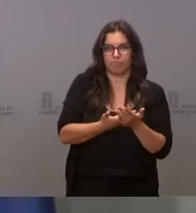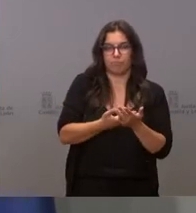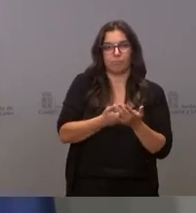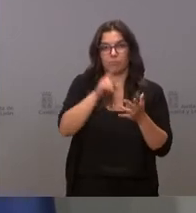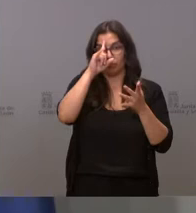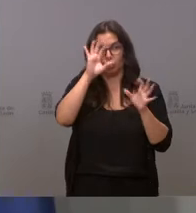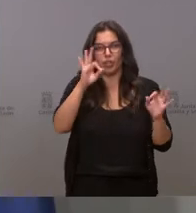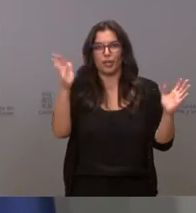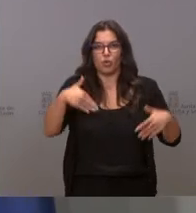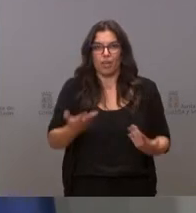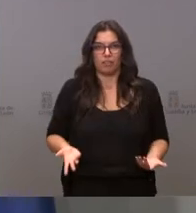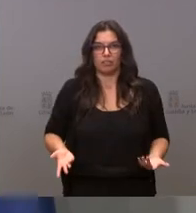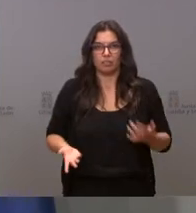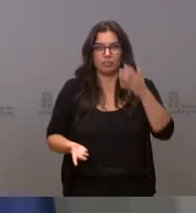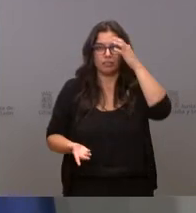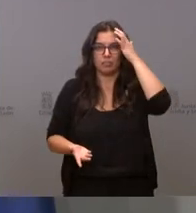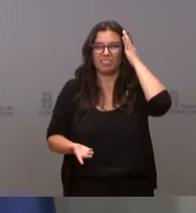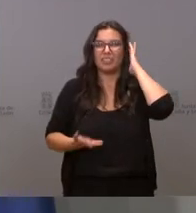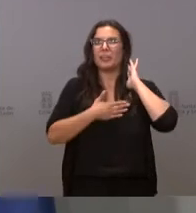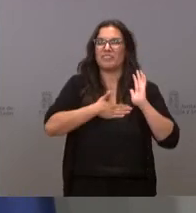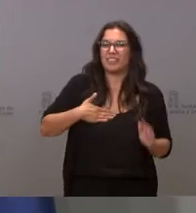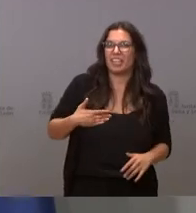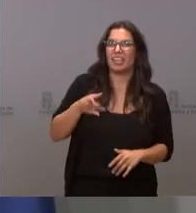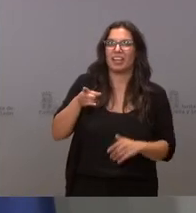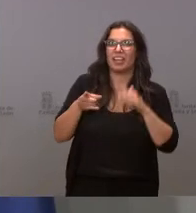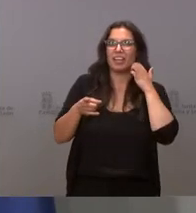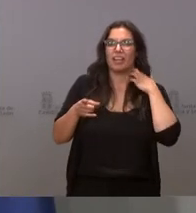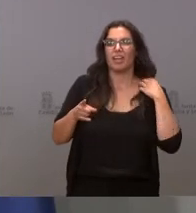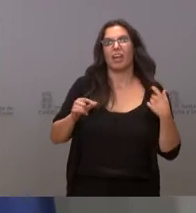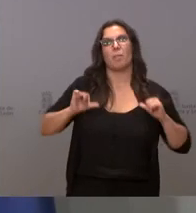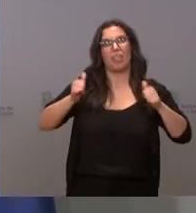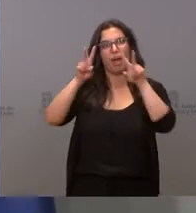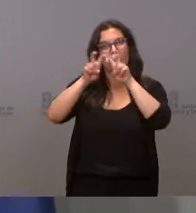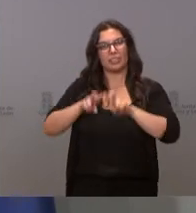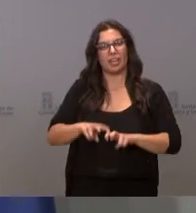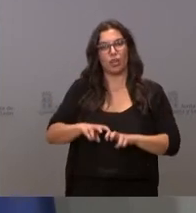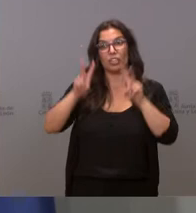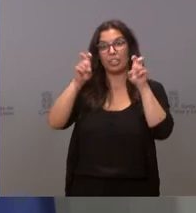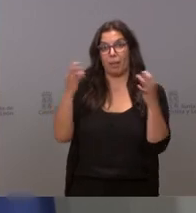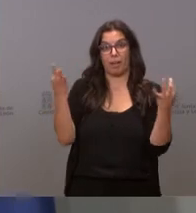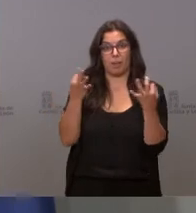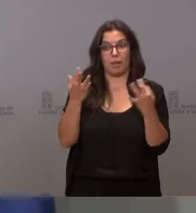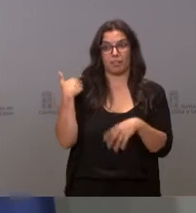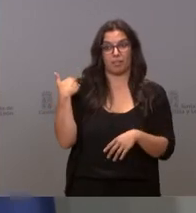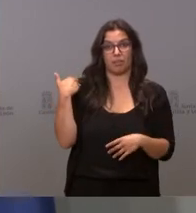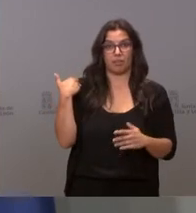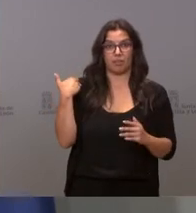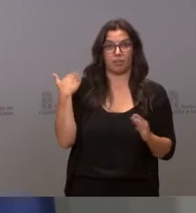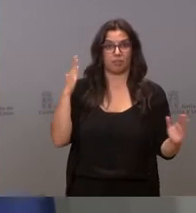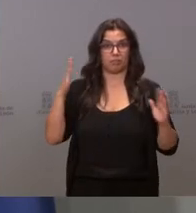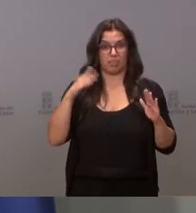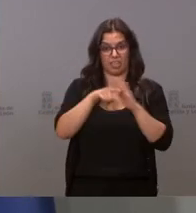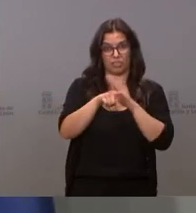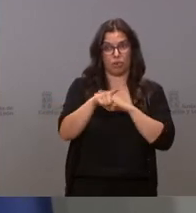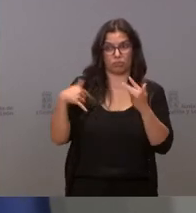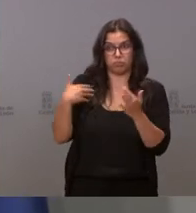que se pretenda abrir una investigación sobre lo sucedido en la gestión de la